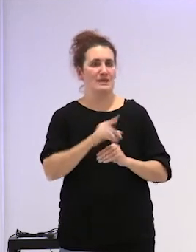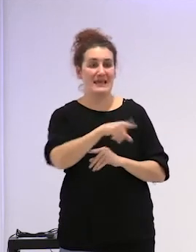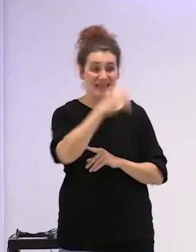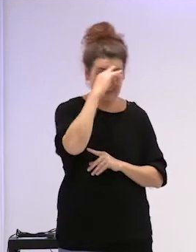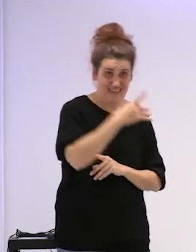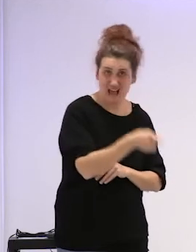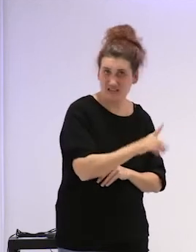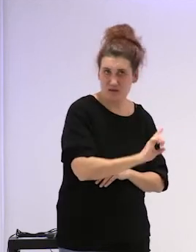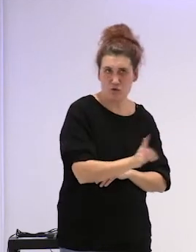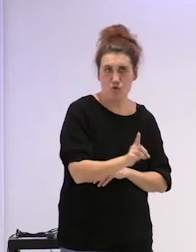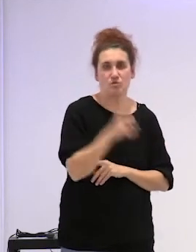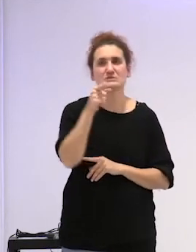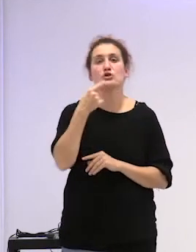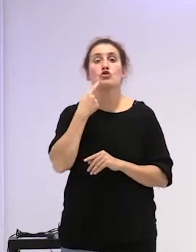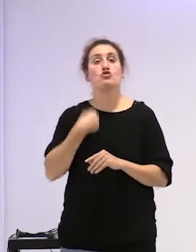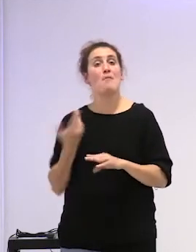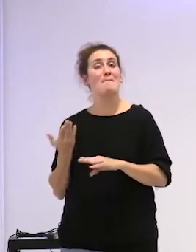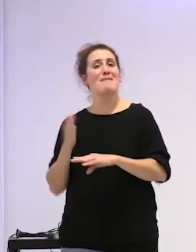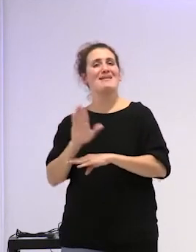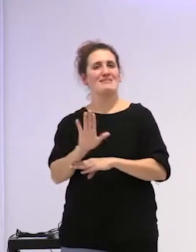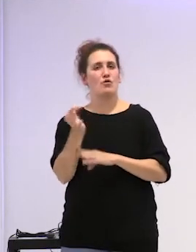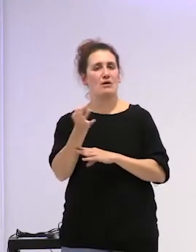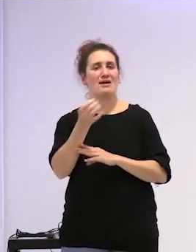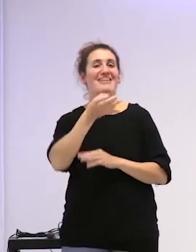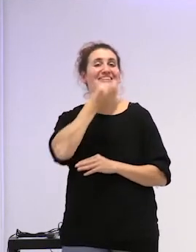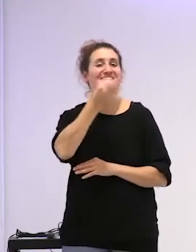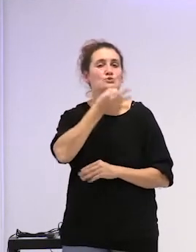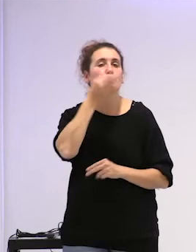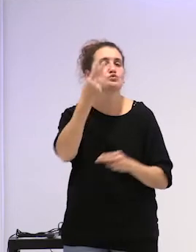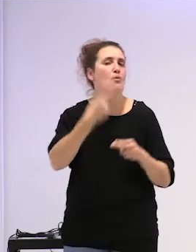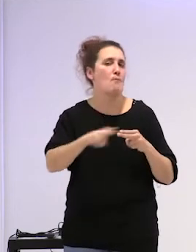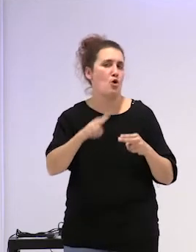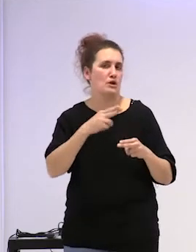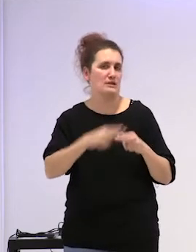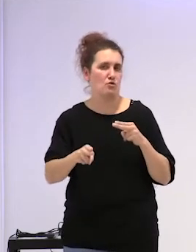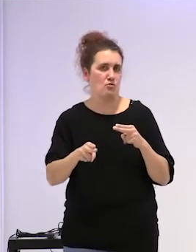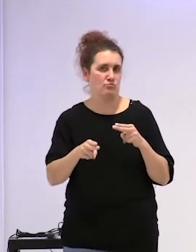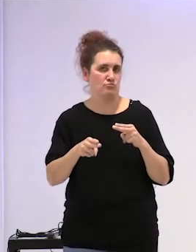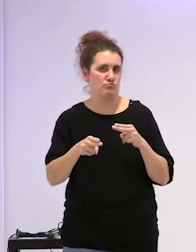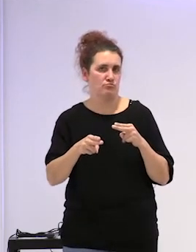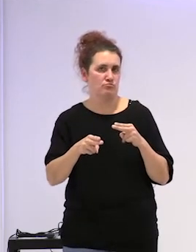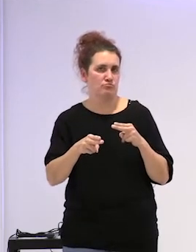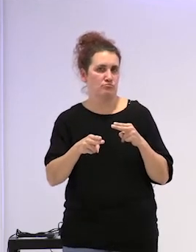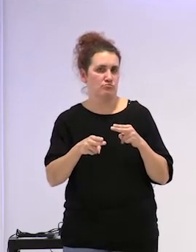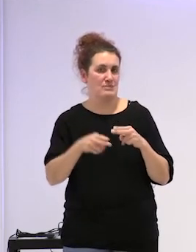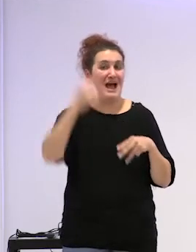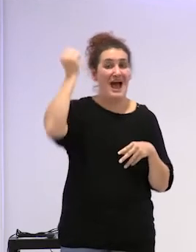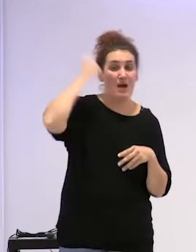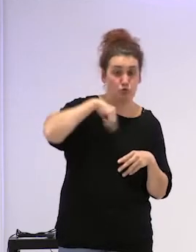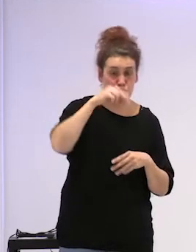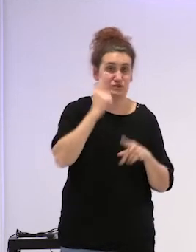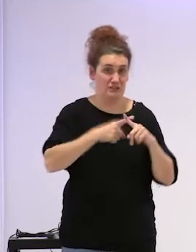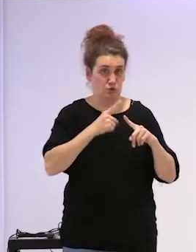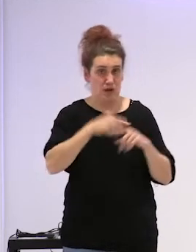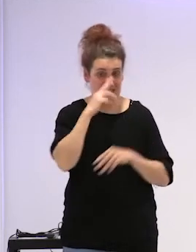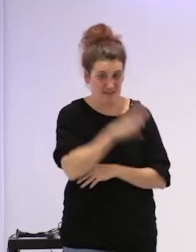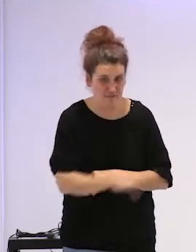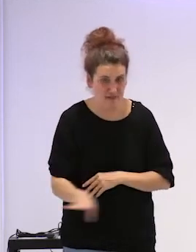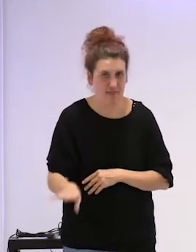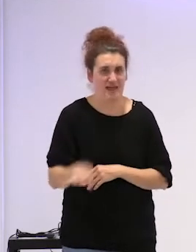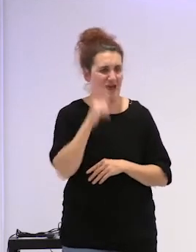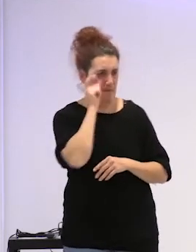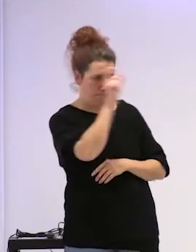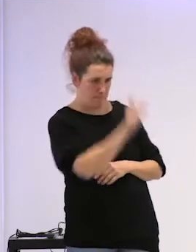sino que lo que planteo es un discurso político alrededor de los abusos sexuales de la infancia teniendo en cuenta la